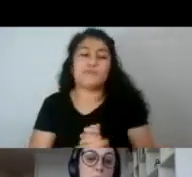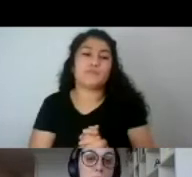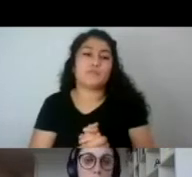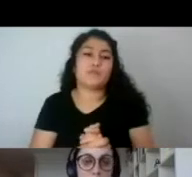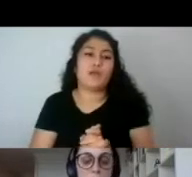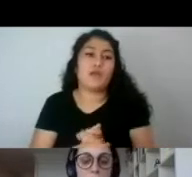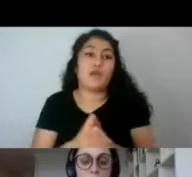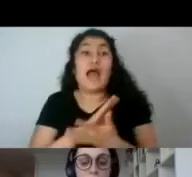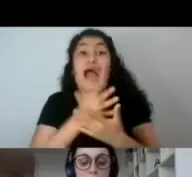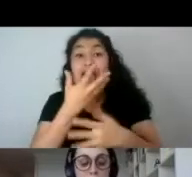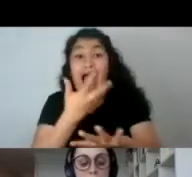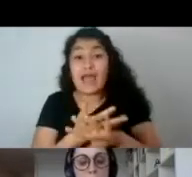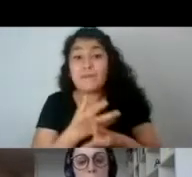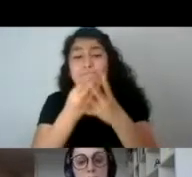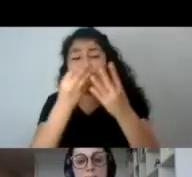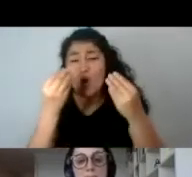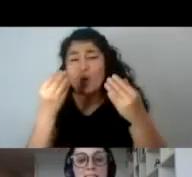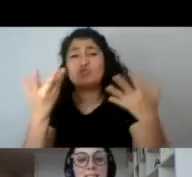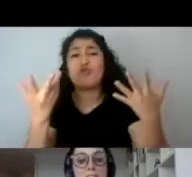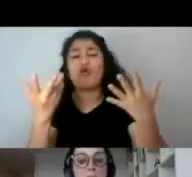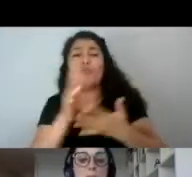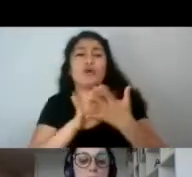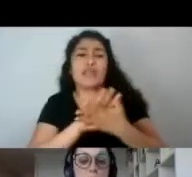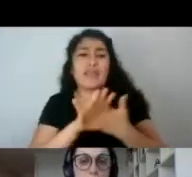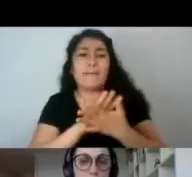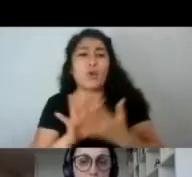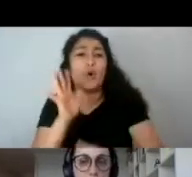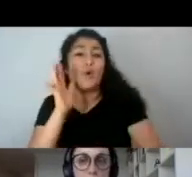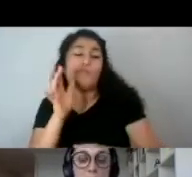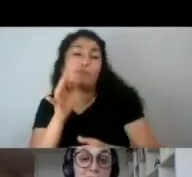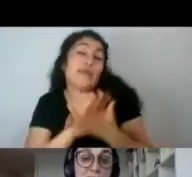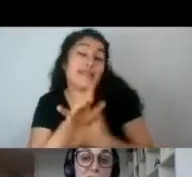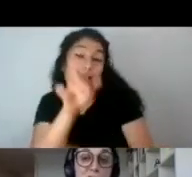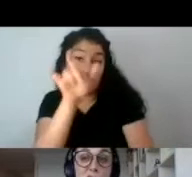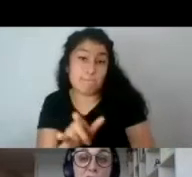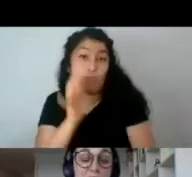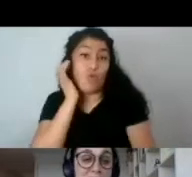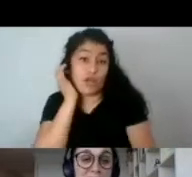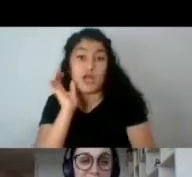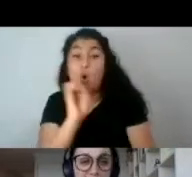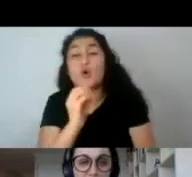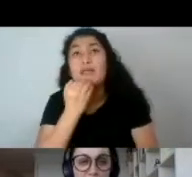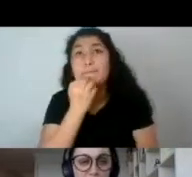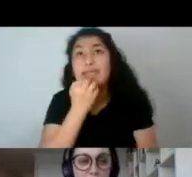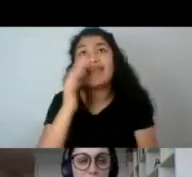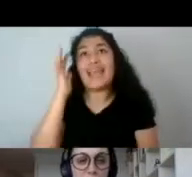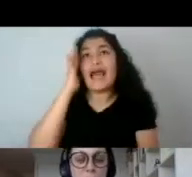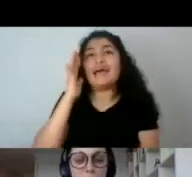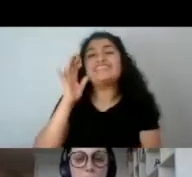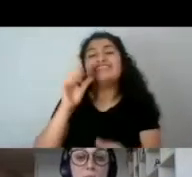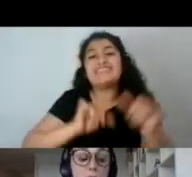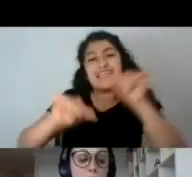hay muchos géneros que de alguna manera se resisten a feminizarse. Pensemos en la ciencia ficción o la fantasía, ¿no? Es como,